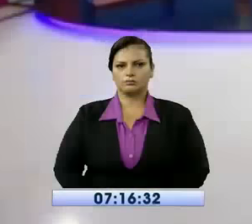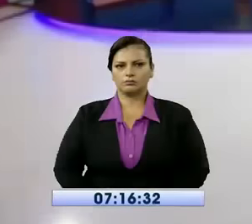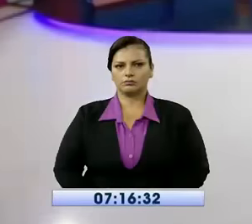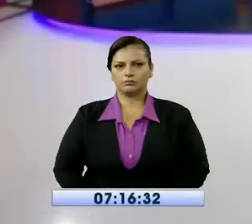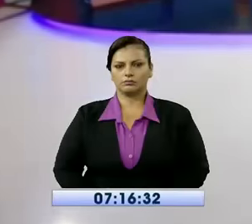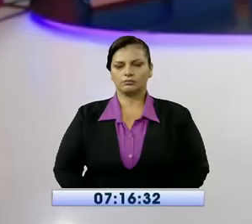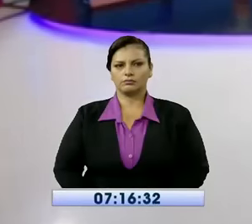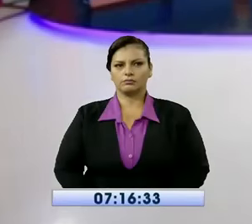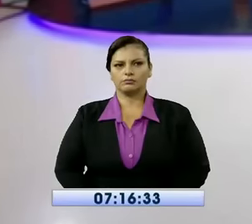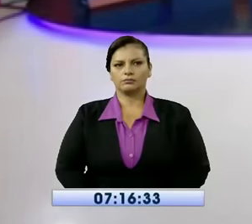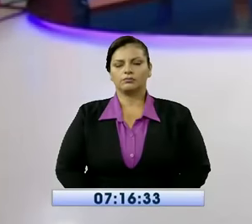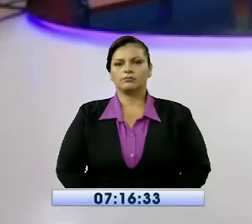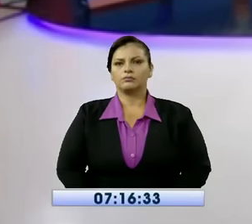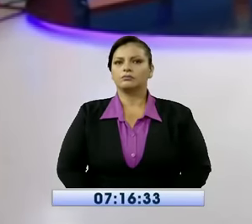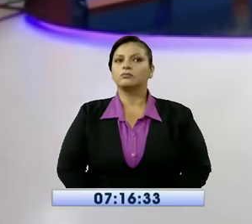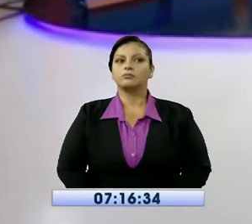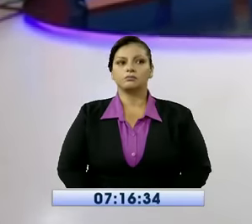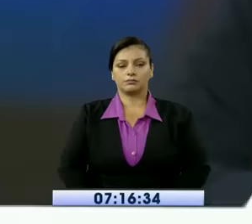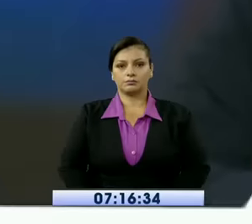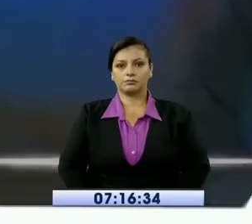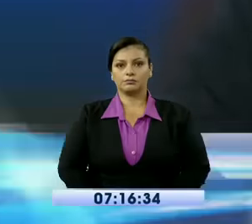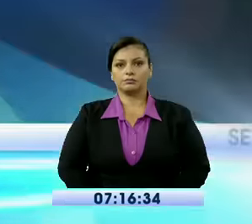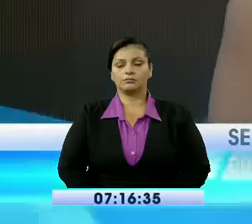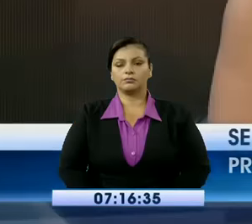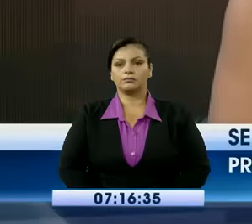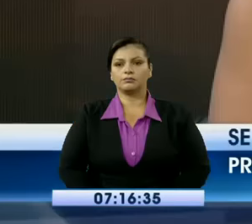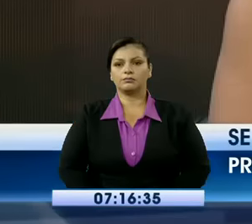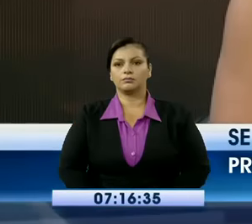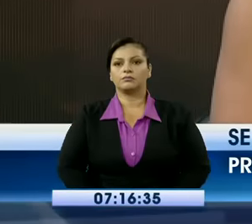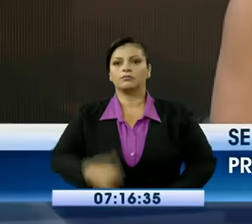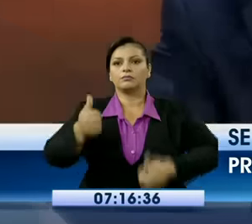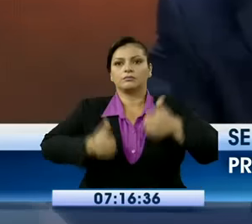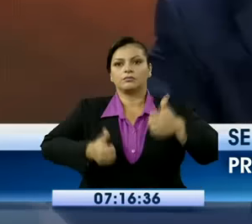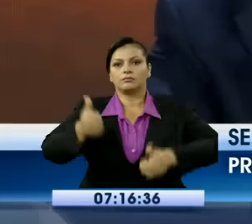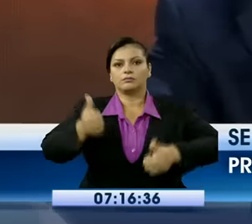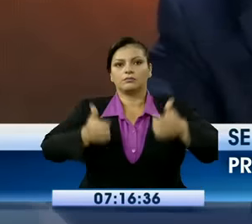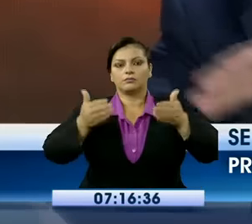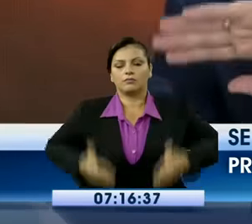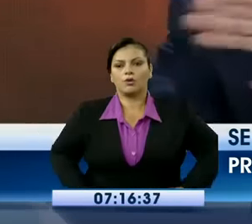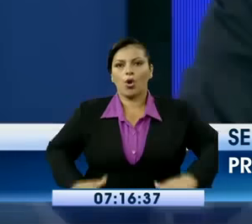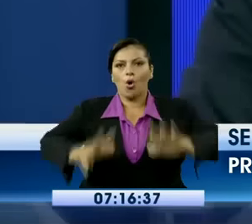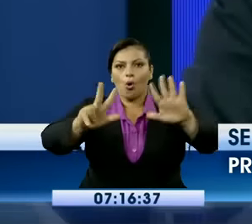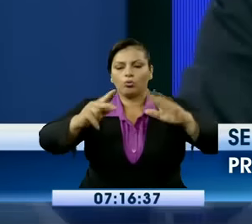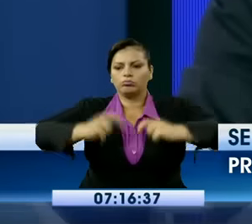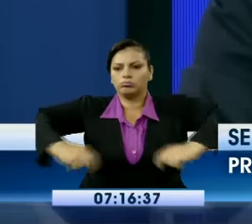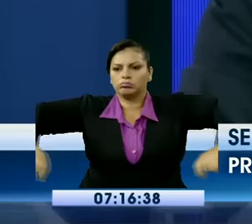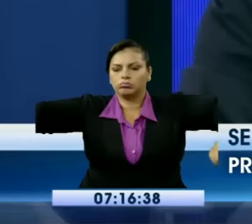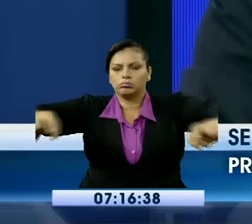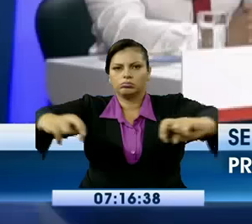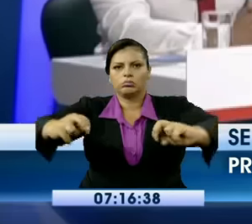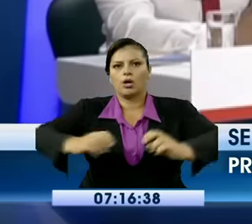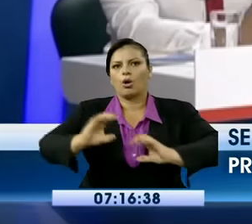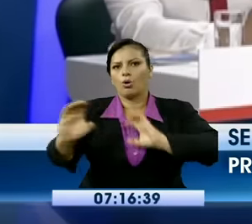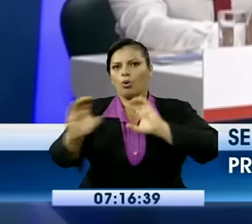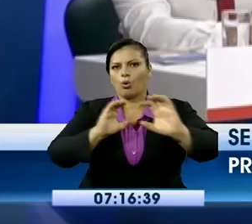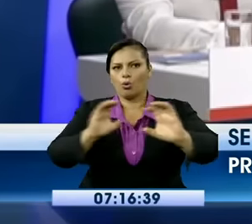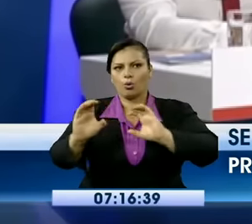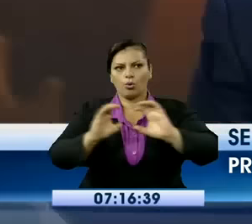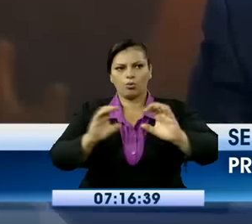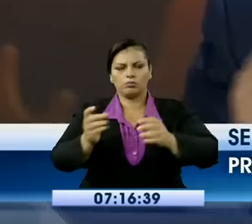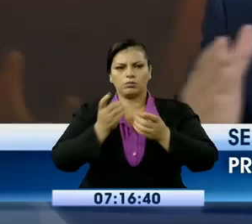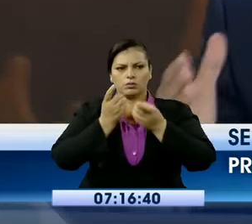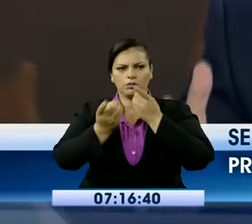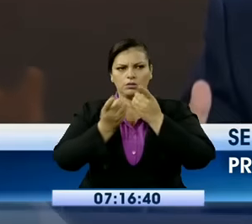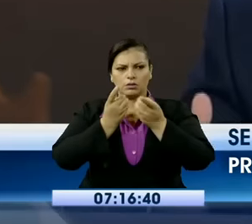En el diálogo presidencial 2017, los candidatos se pronunciaron sobre la política institucional como primer tema y plantean reformas.